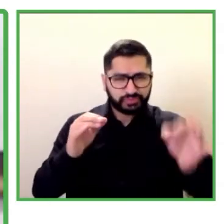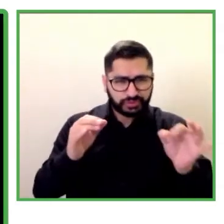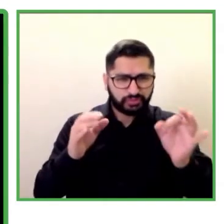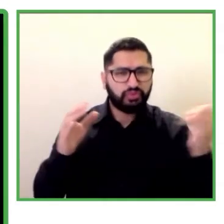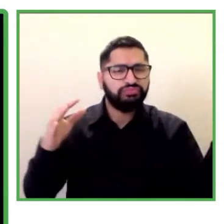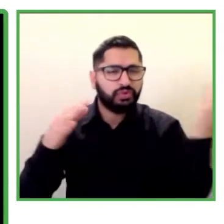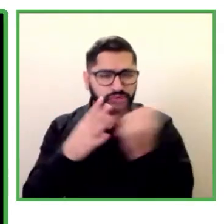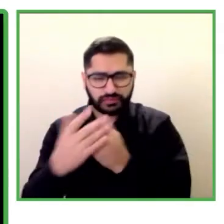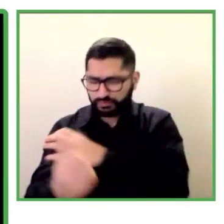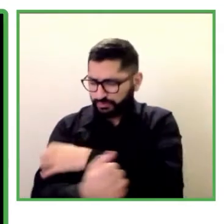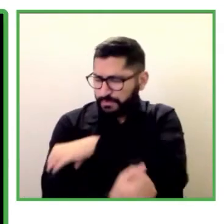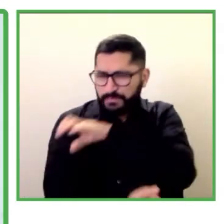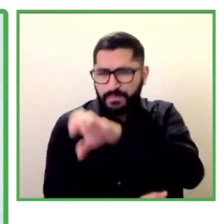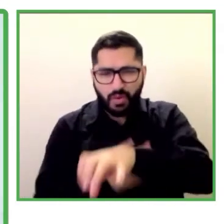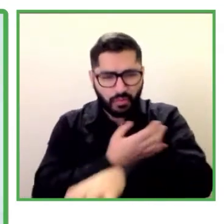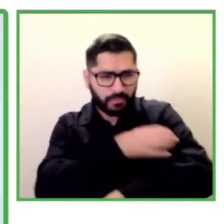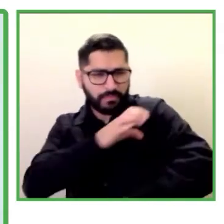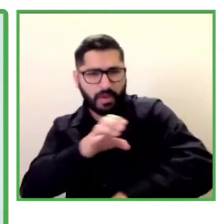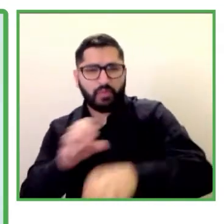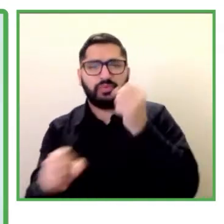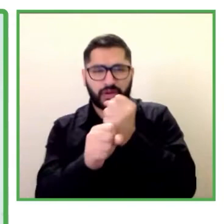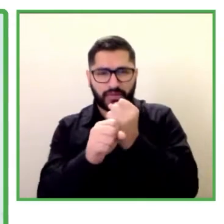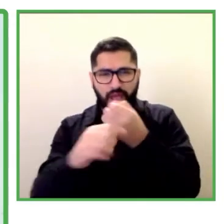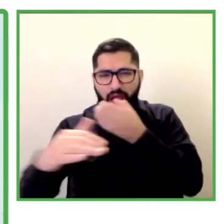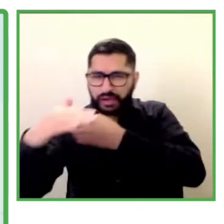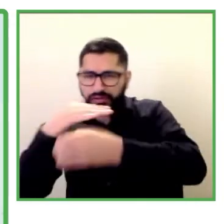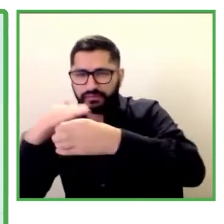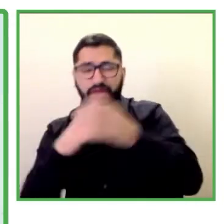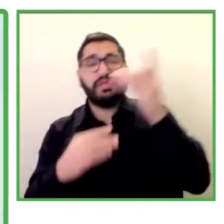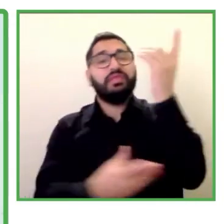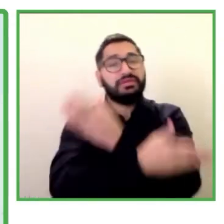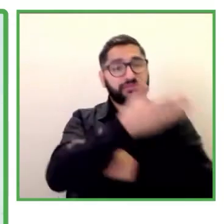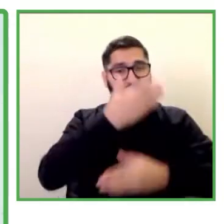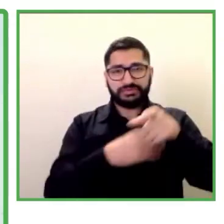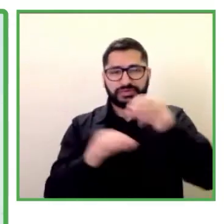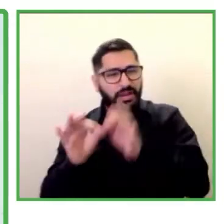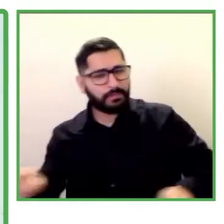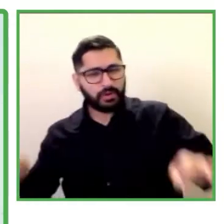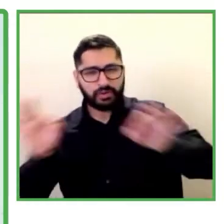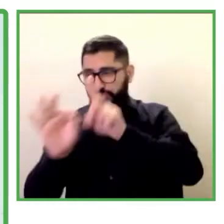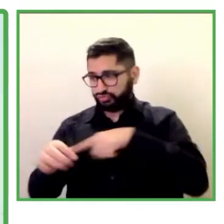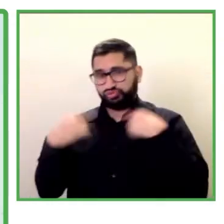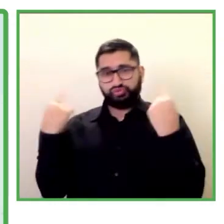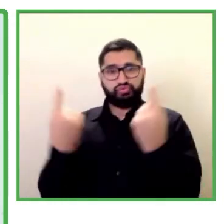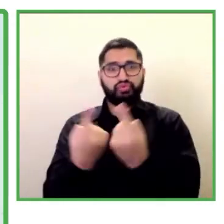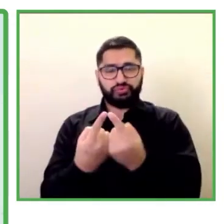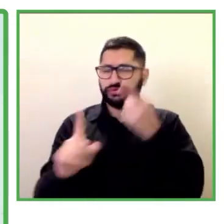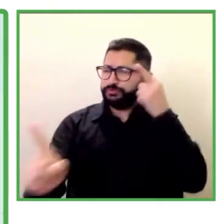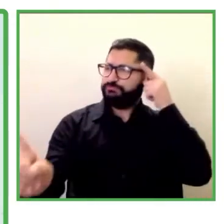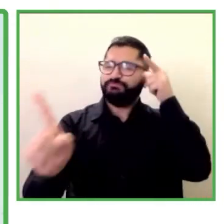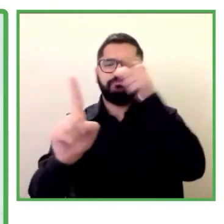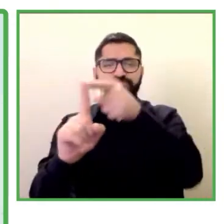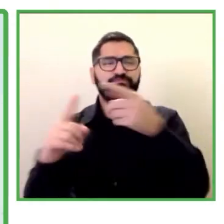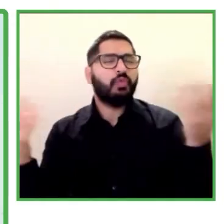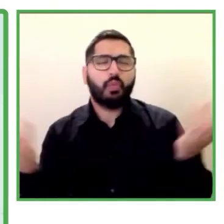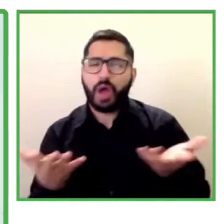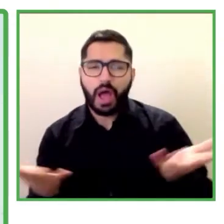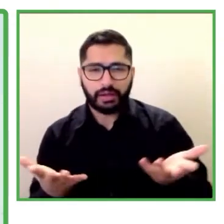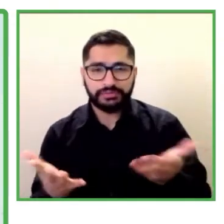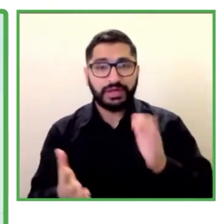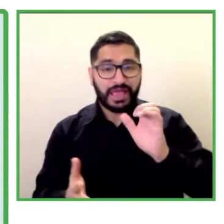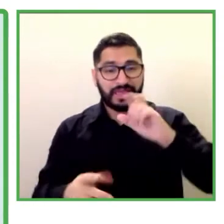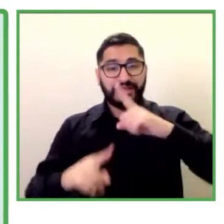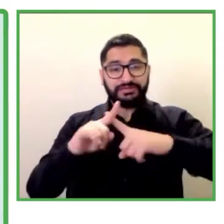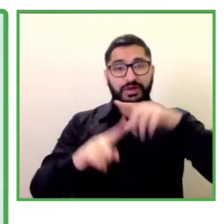Esto es importantísimo para nosotros porque el fin y el eje principal de la exconclusión es el trabajo y la capacitación